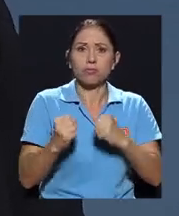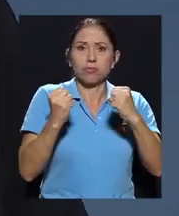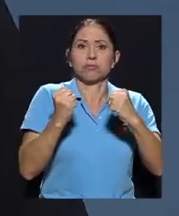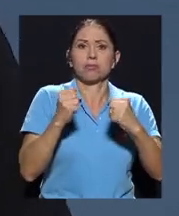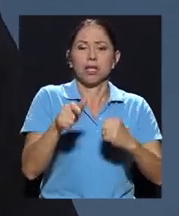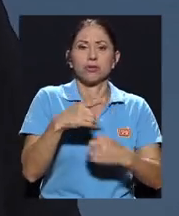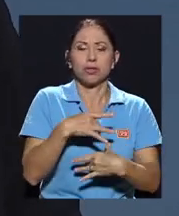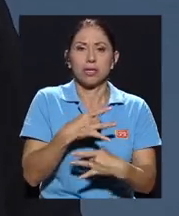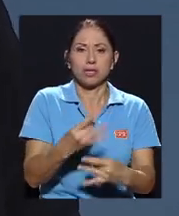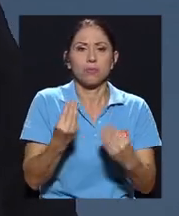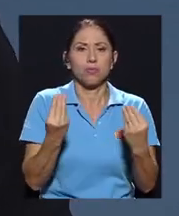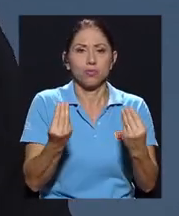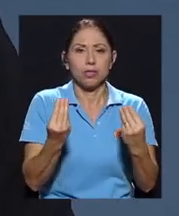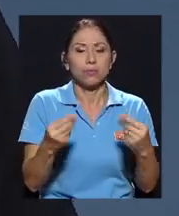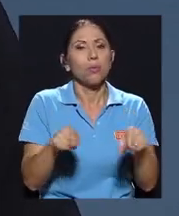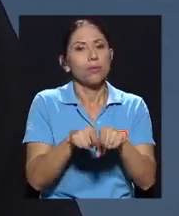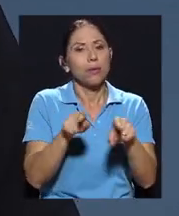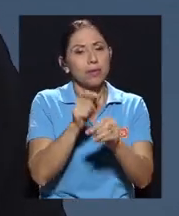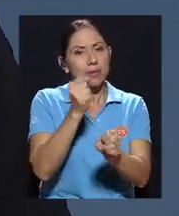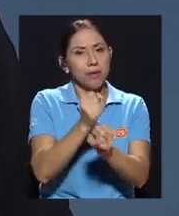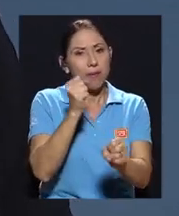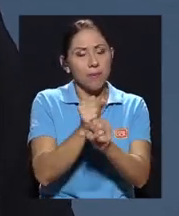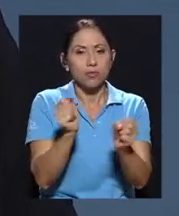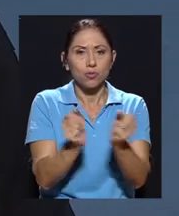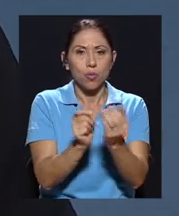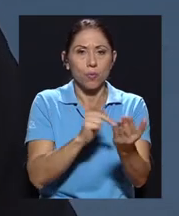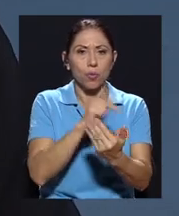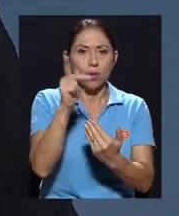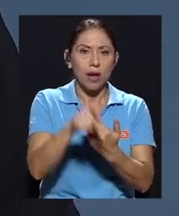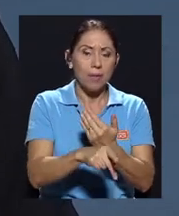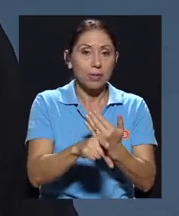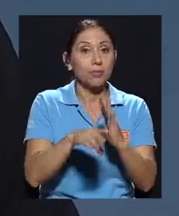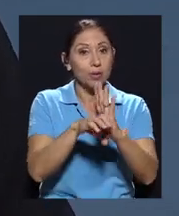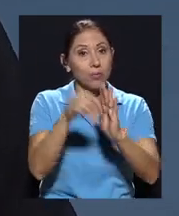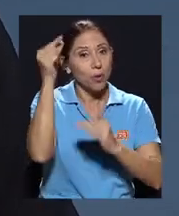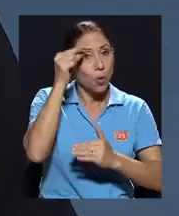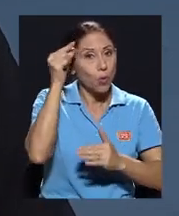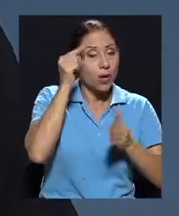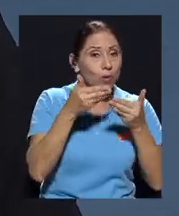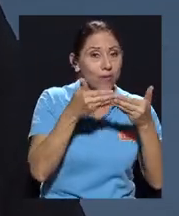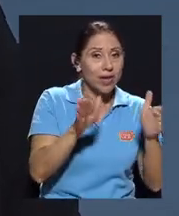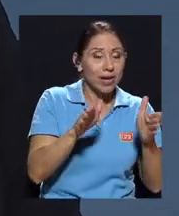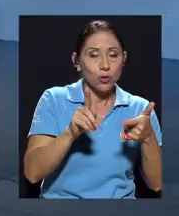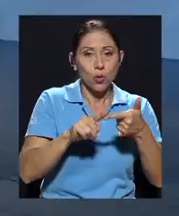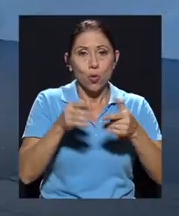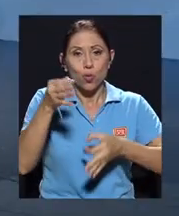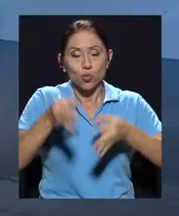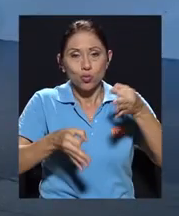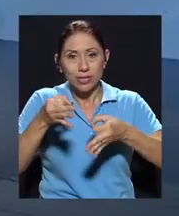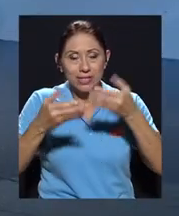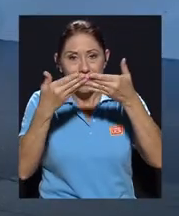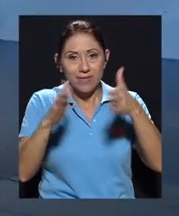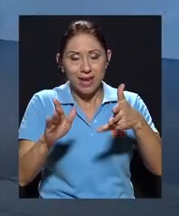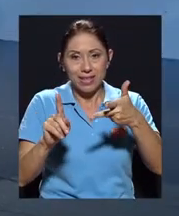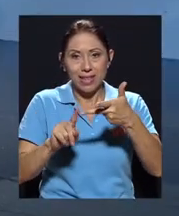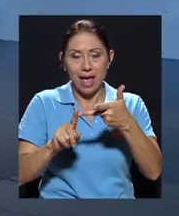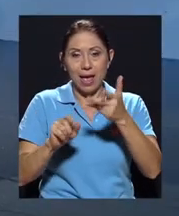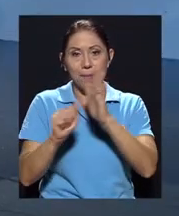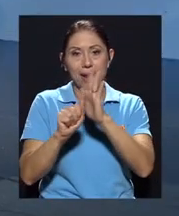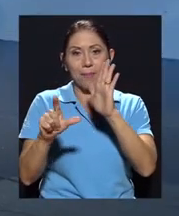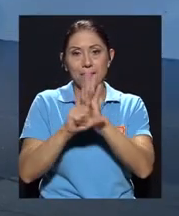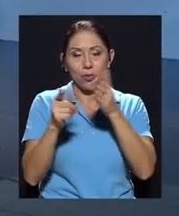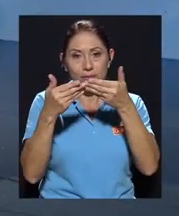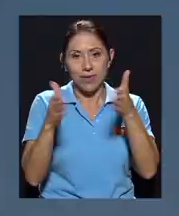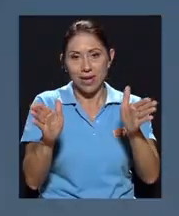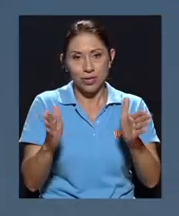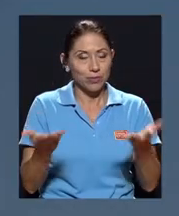Y en lo que también trabajamos a nivel, digamos, de programas, como gobierno abierto, justicia abierta, parlamento abierto, etc. A partir